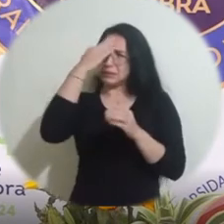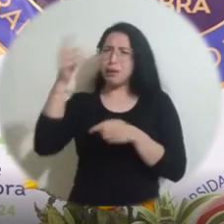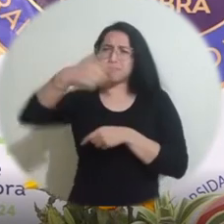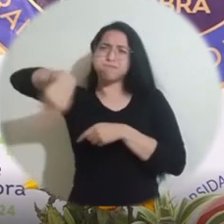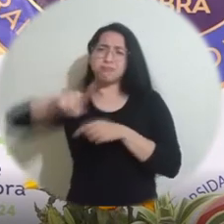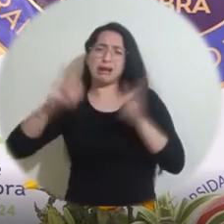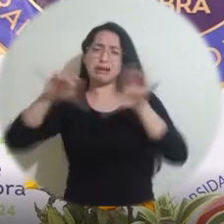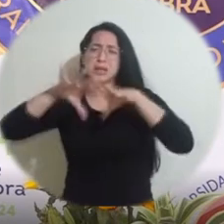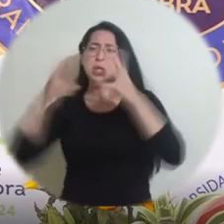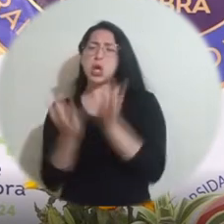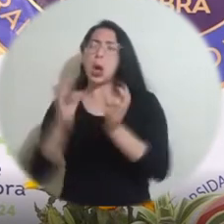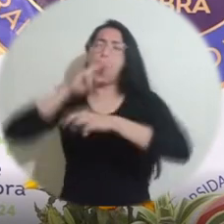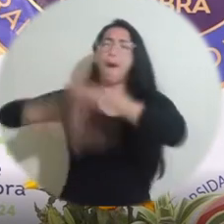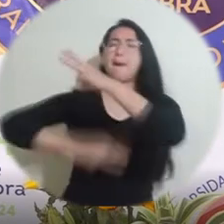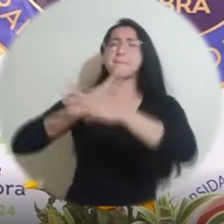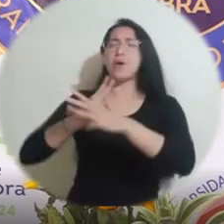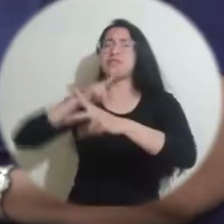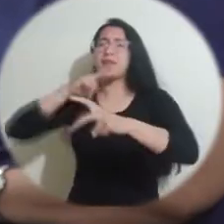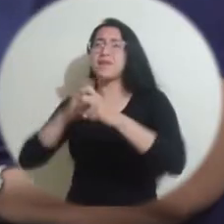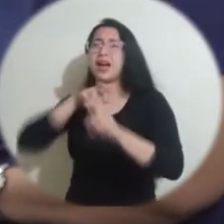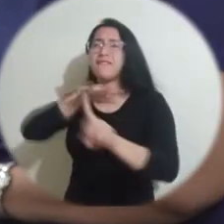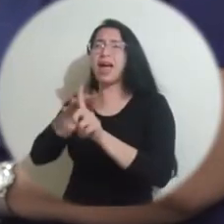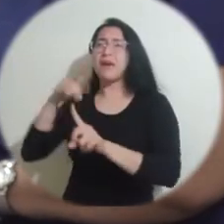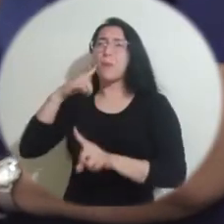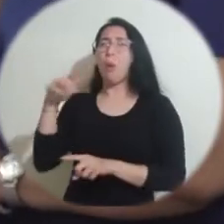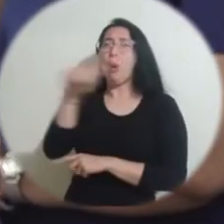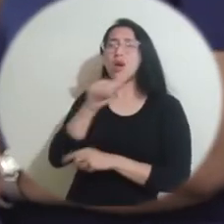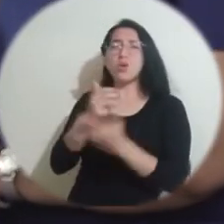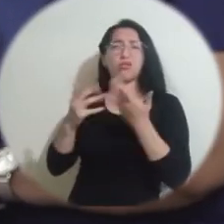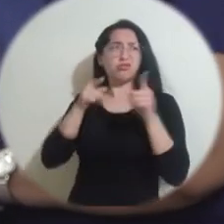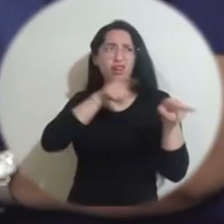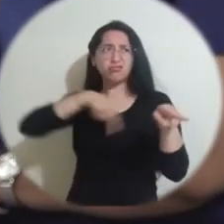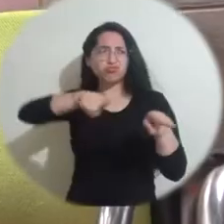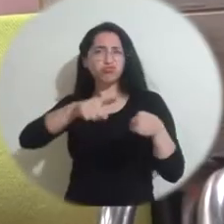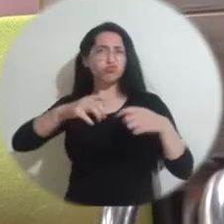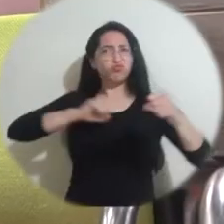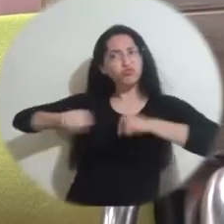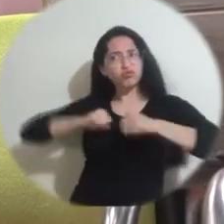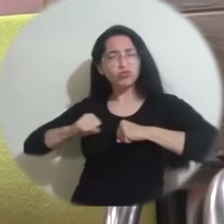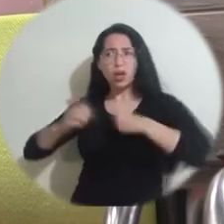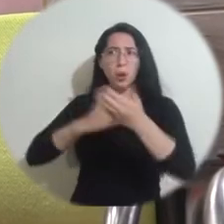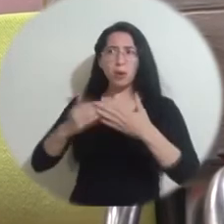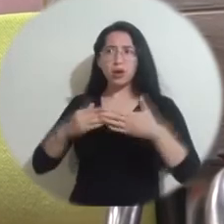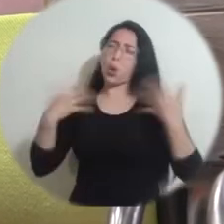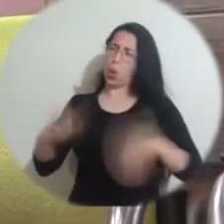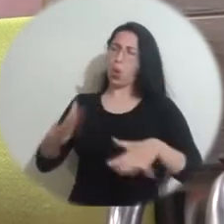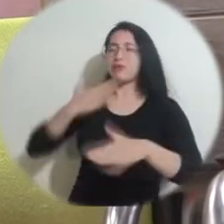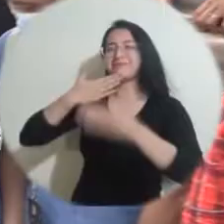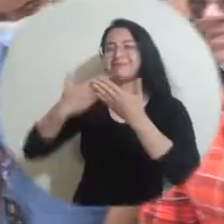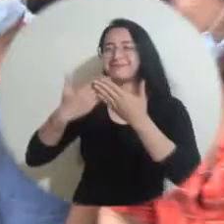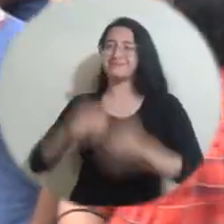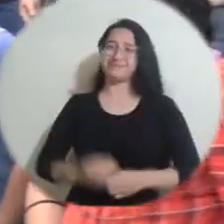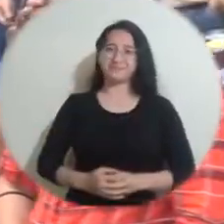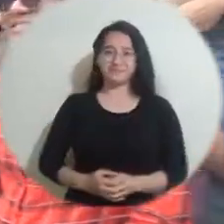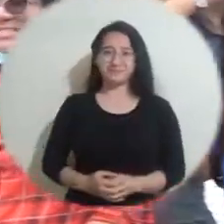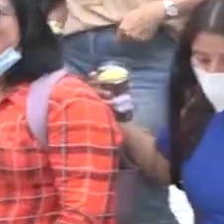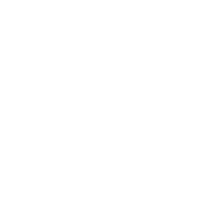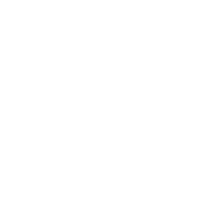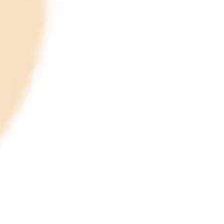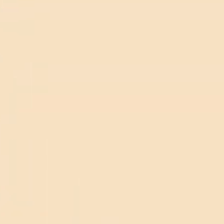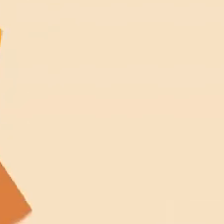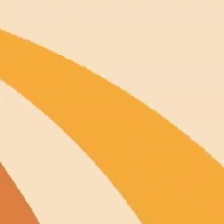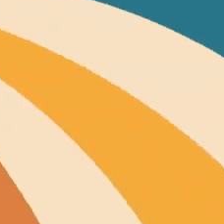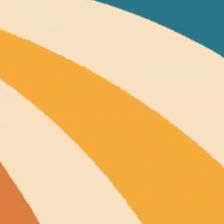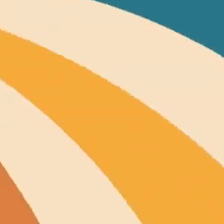sin renunciar a ser mujeres en un mundo difícil para ustedes. Feliz vida de madres y de profesionales. Gracias.